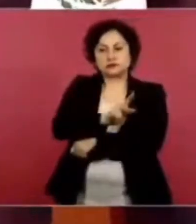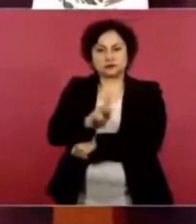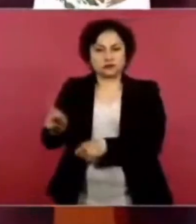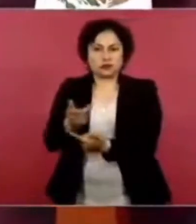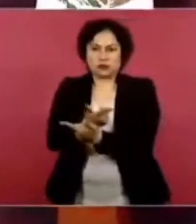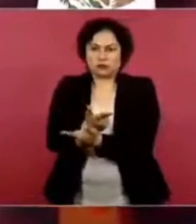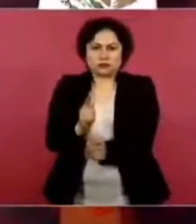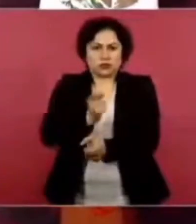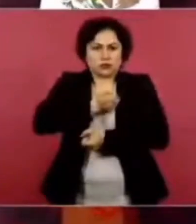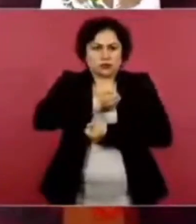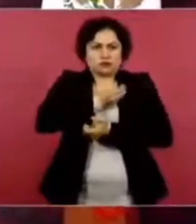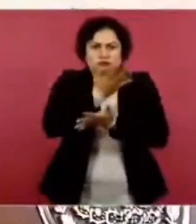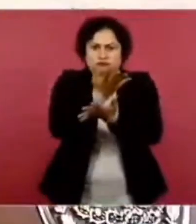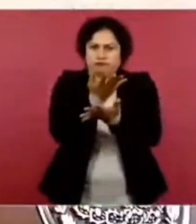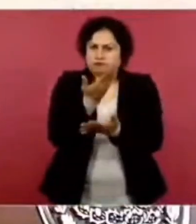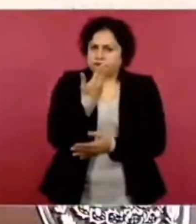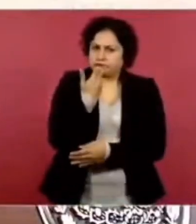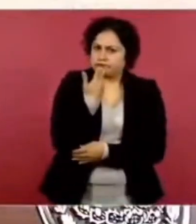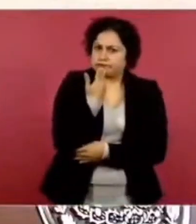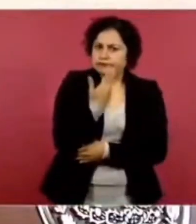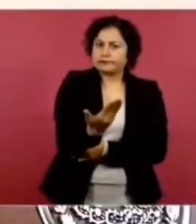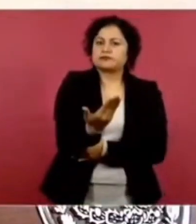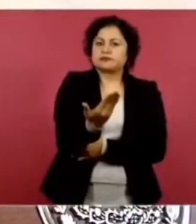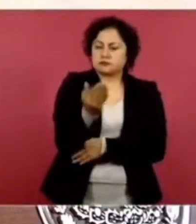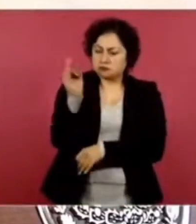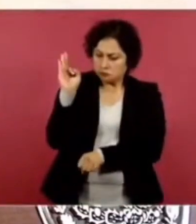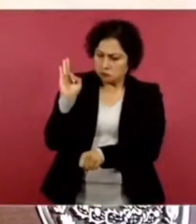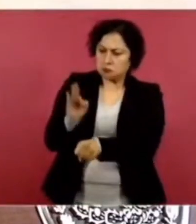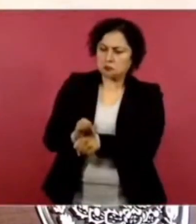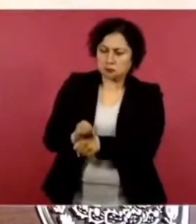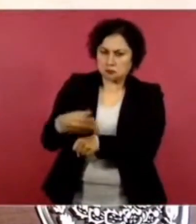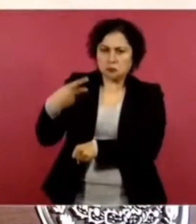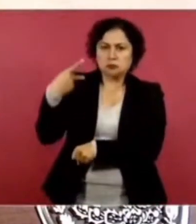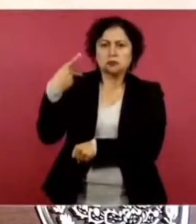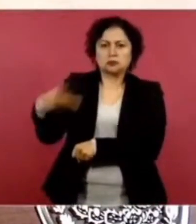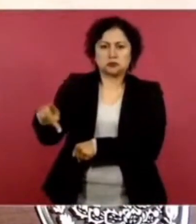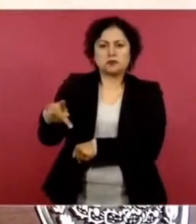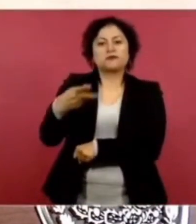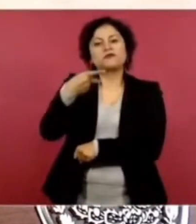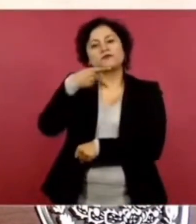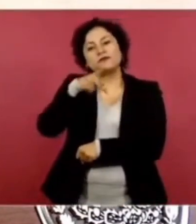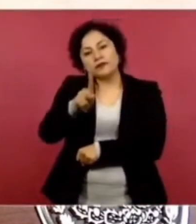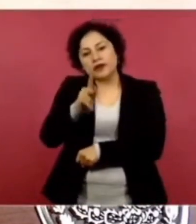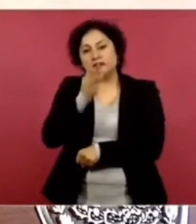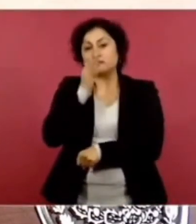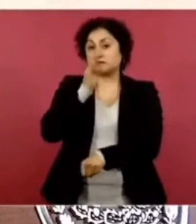manifieste, pero también decir que hay mucho oportunismo,